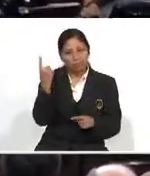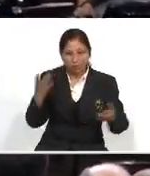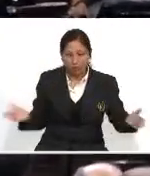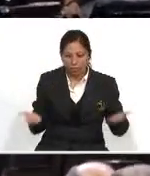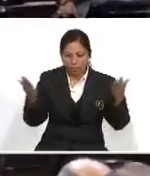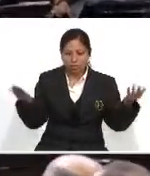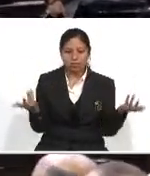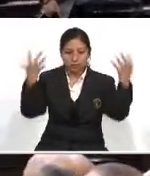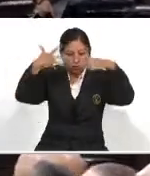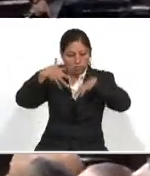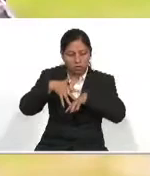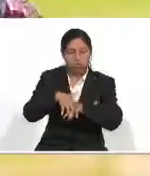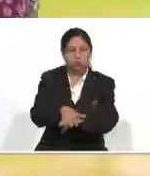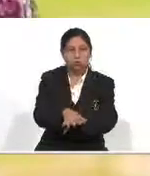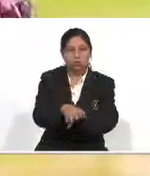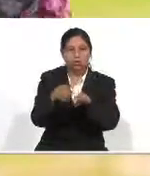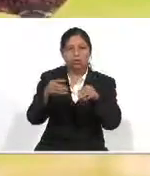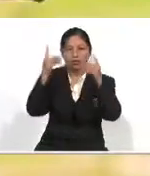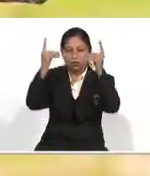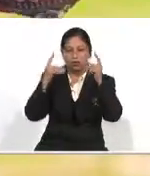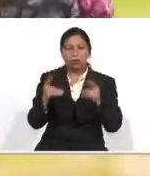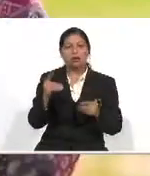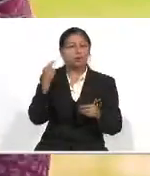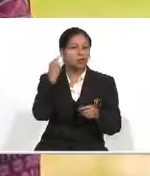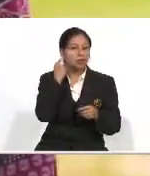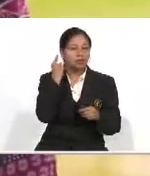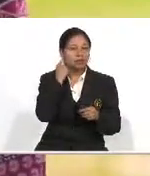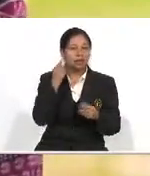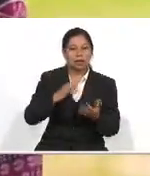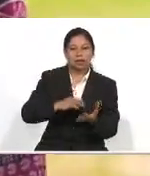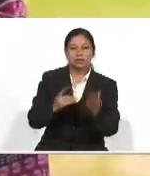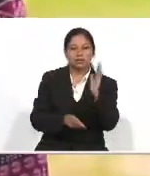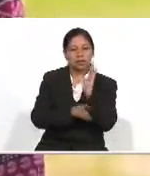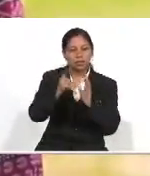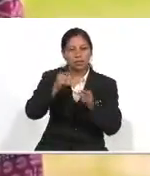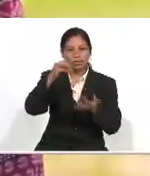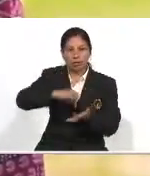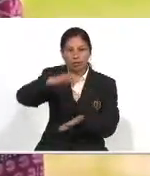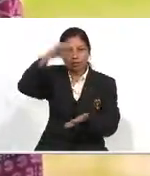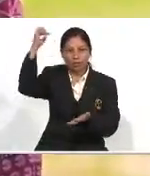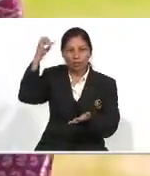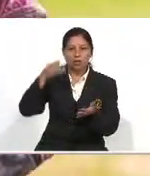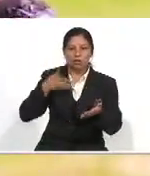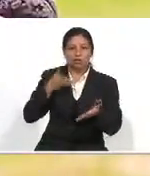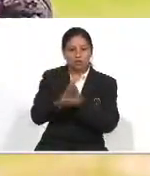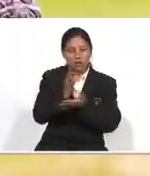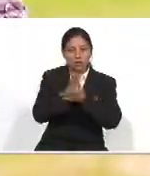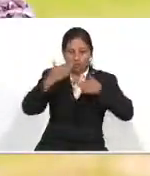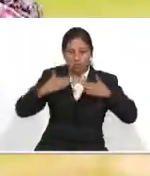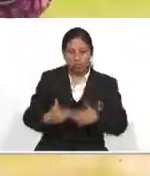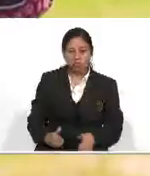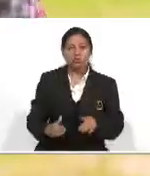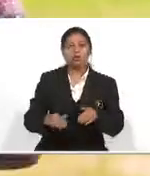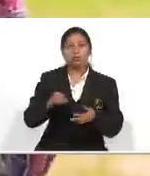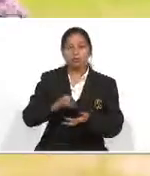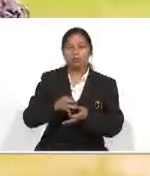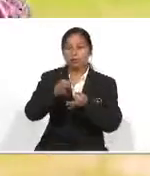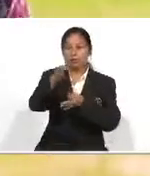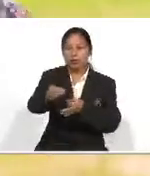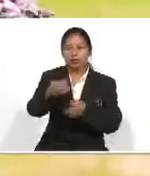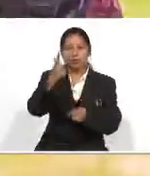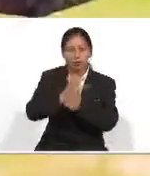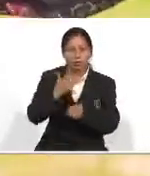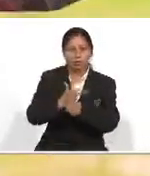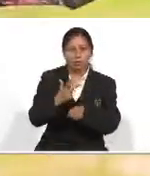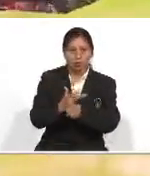promover la inclusión De las personas Con discapacidad auditiva Al desarrollo del país Y que a la vez Se respeten los derechos humanos De este segmento De la población guatemalteca